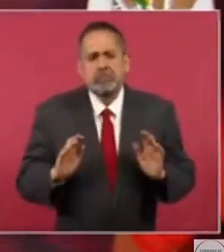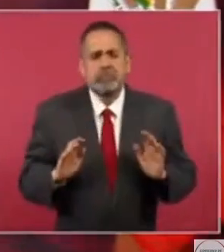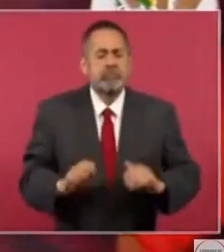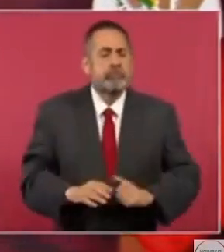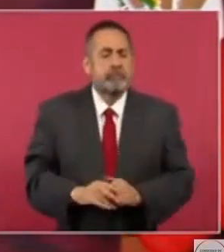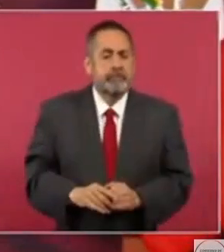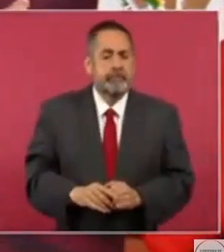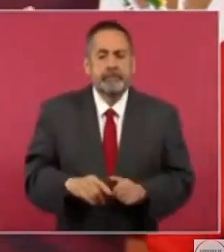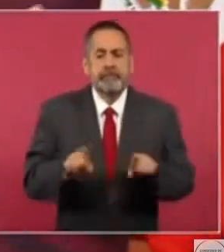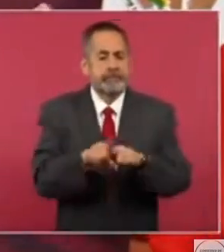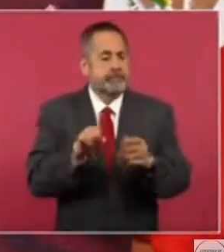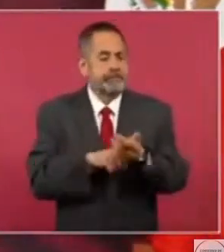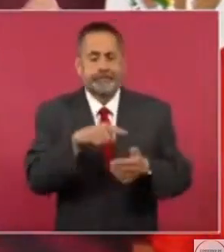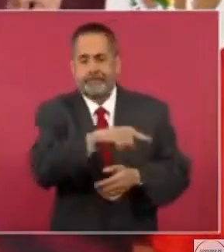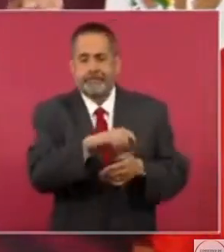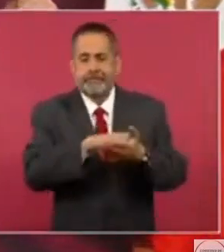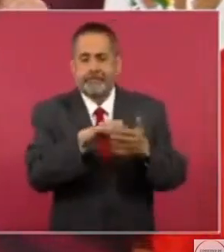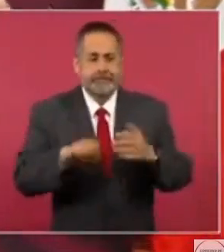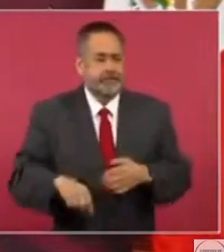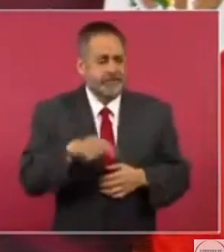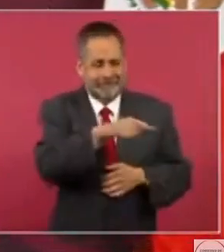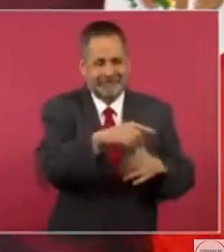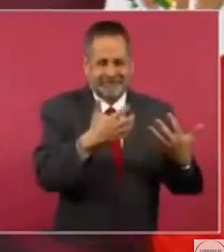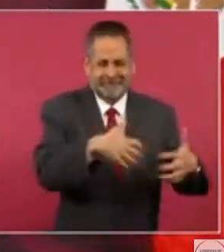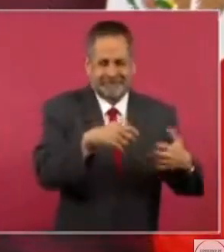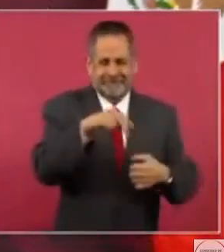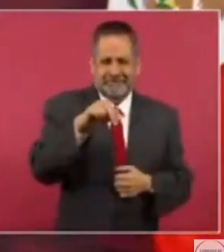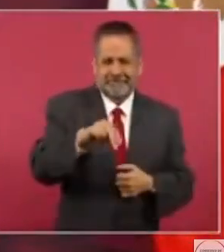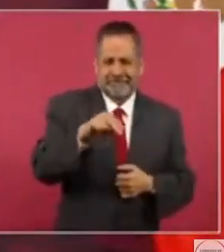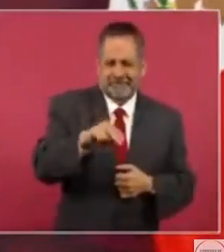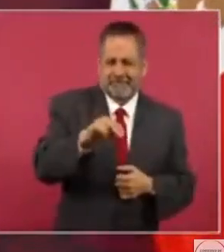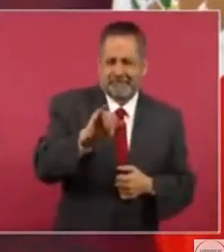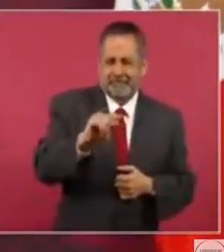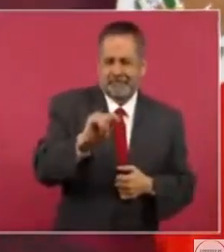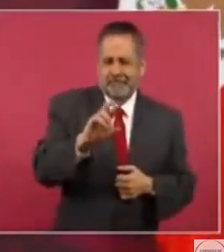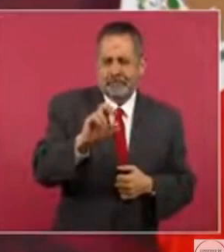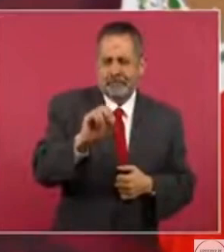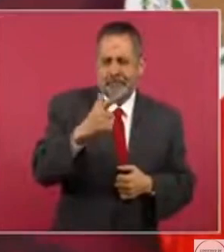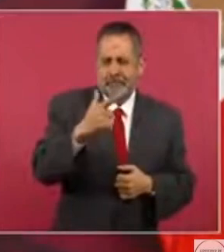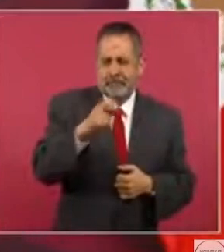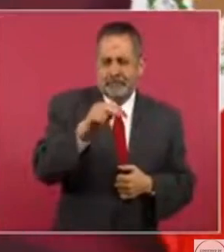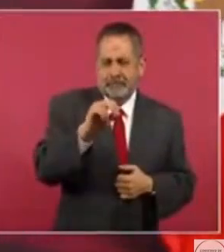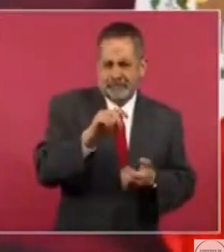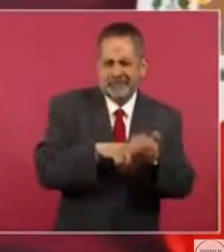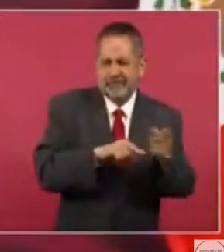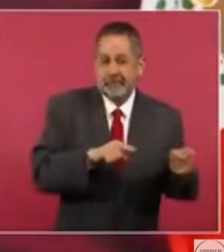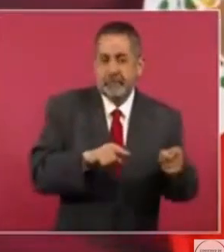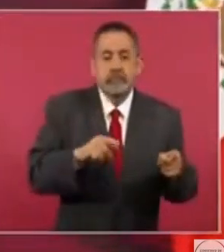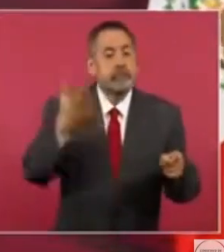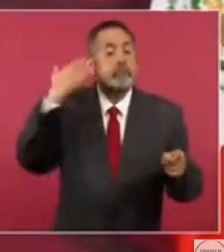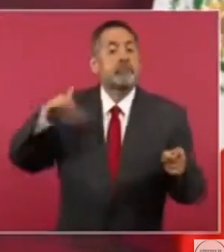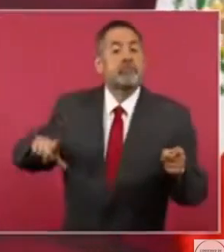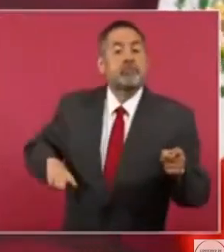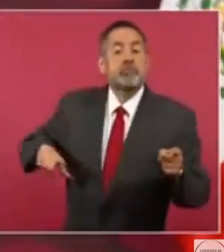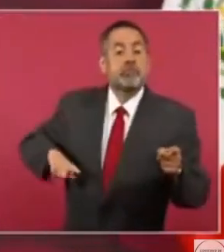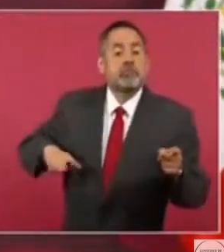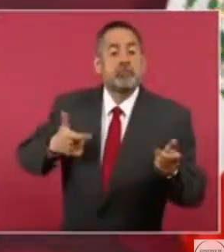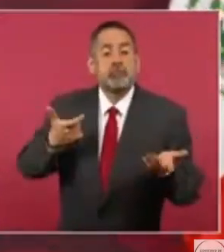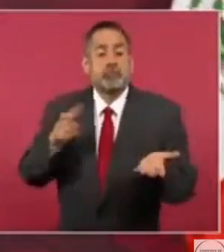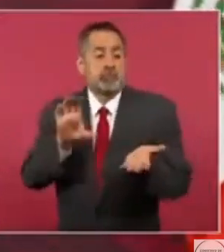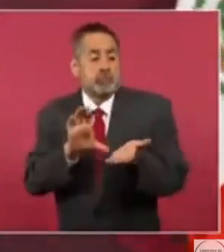En el caso de nitrogenados, pues fue una compra que se hizo